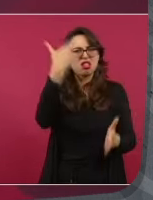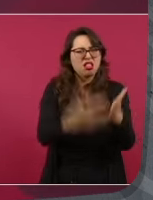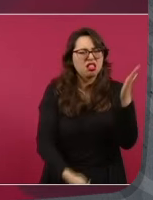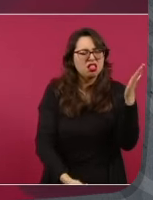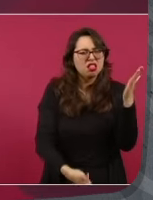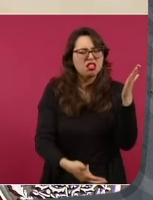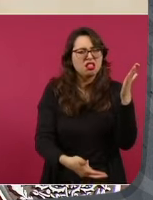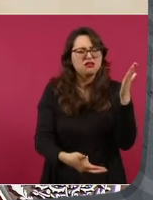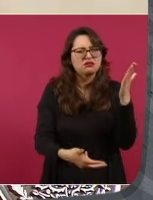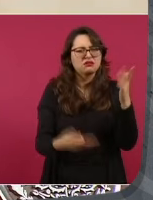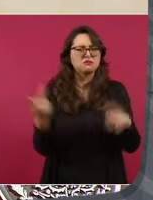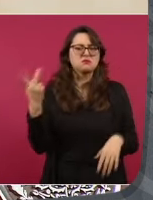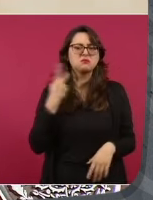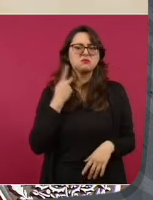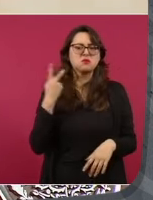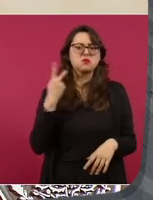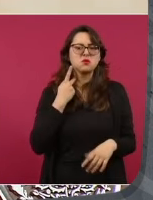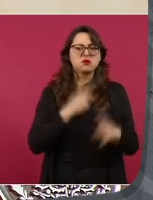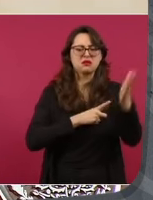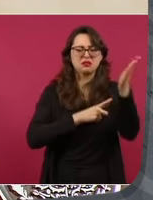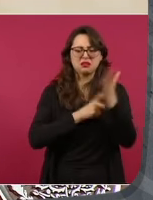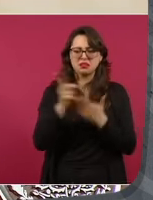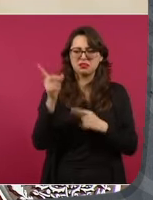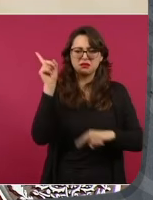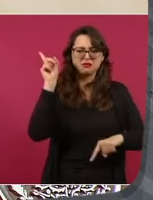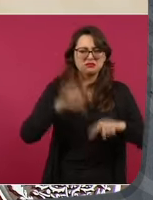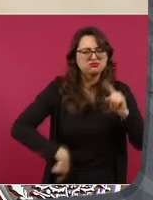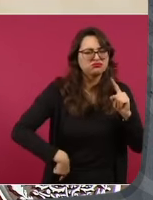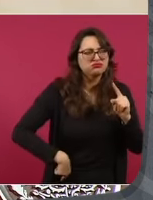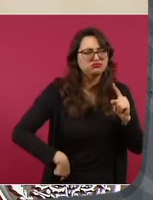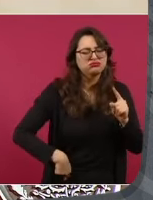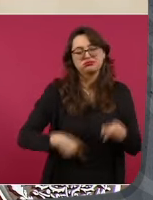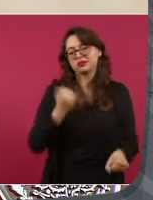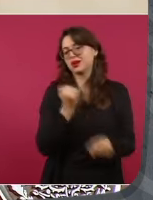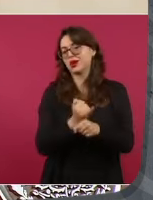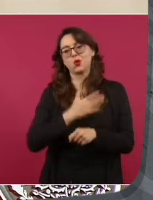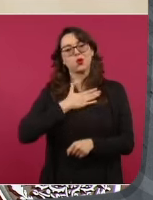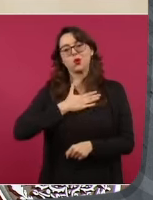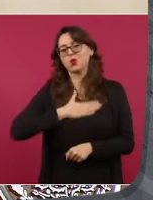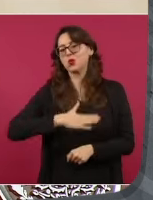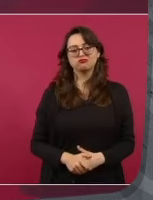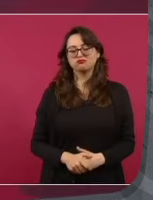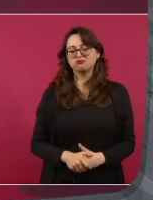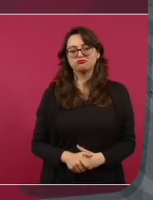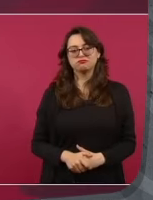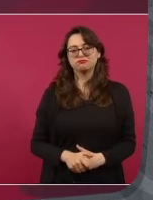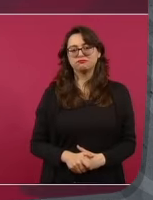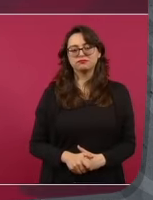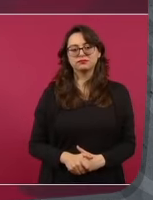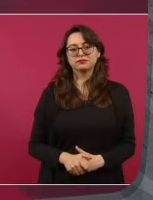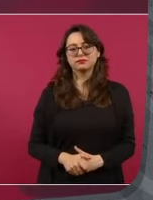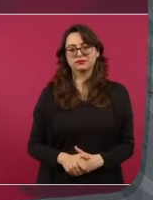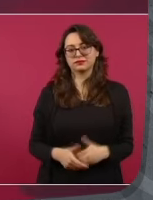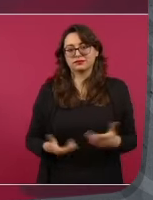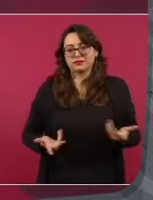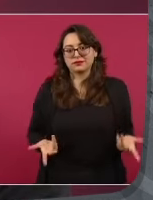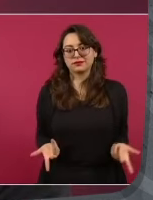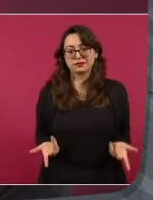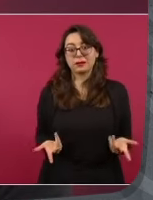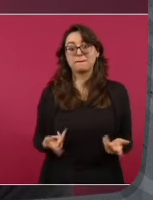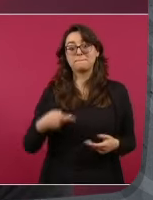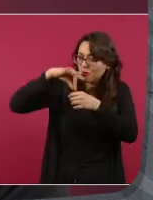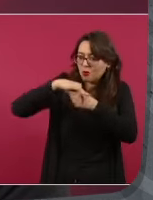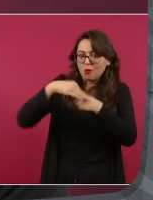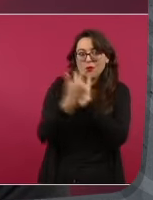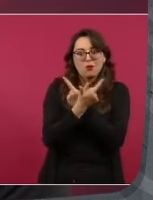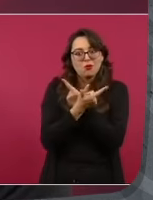lo considero una injusticia, pero además un atentado a la democracia,